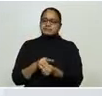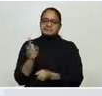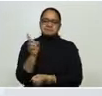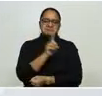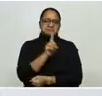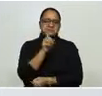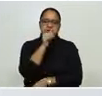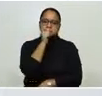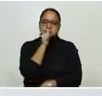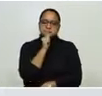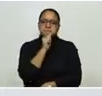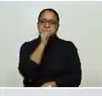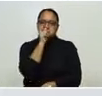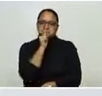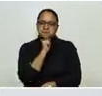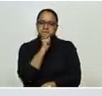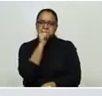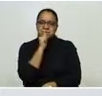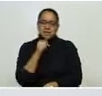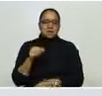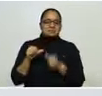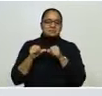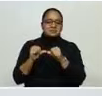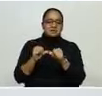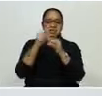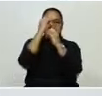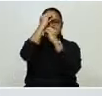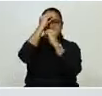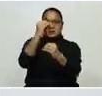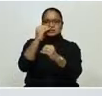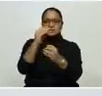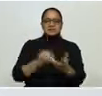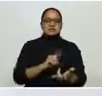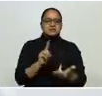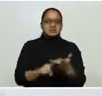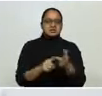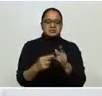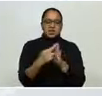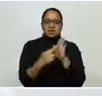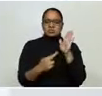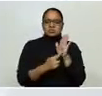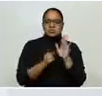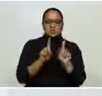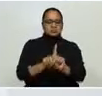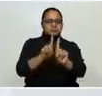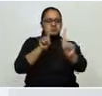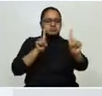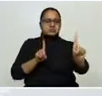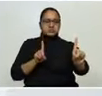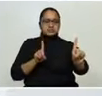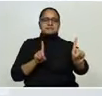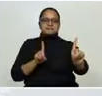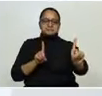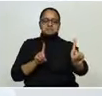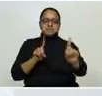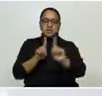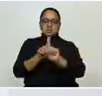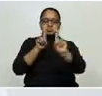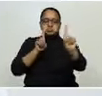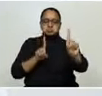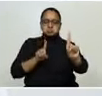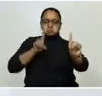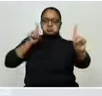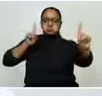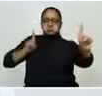se sigue al pie de la letra las medidas de distanciamiento de parte de su pueblo, las